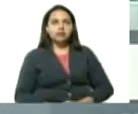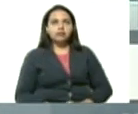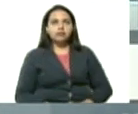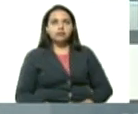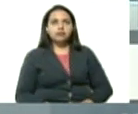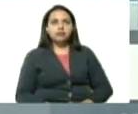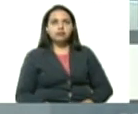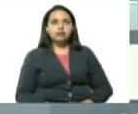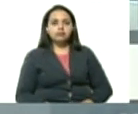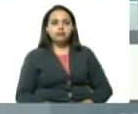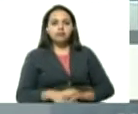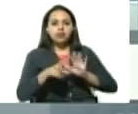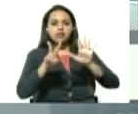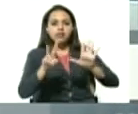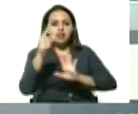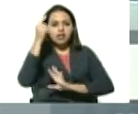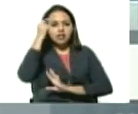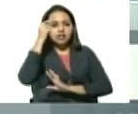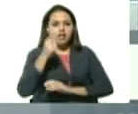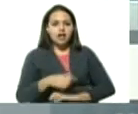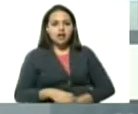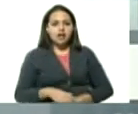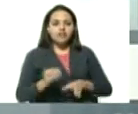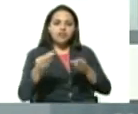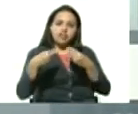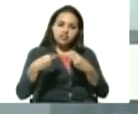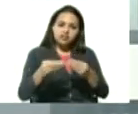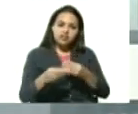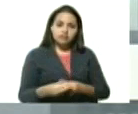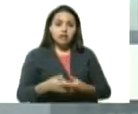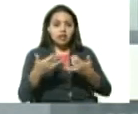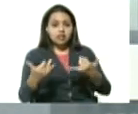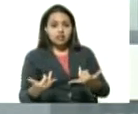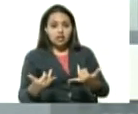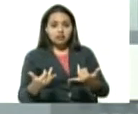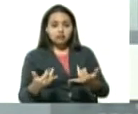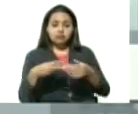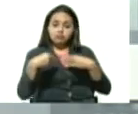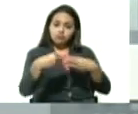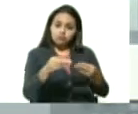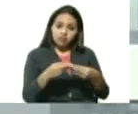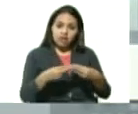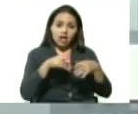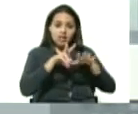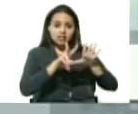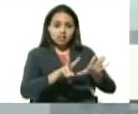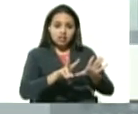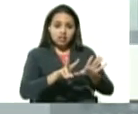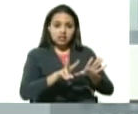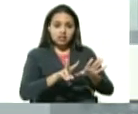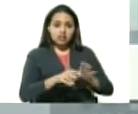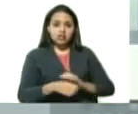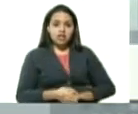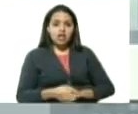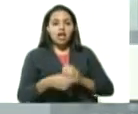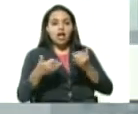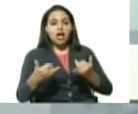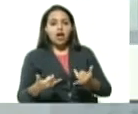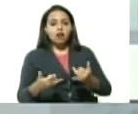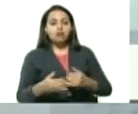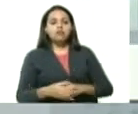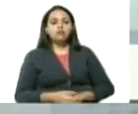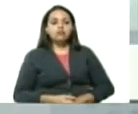los 7 días de flexibilización ya cumplimos el primer ciclo 7 de cuarentena 7 de